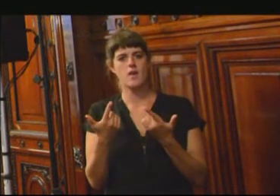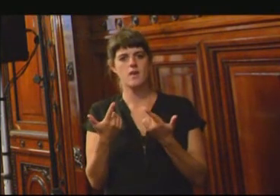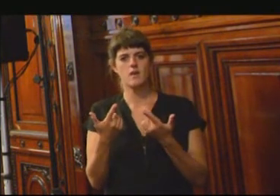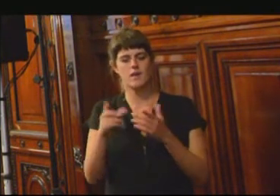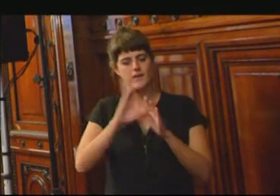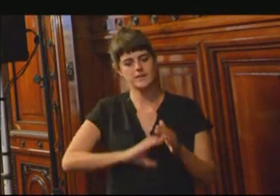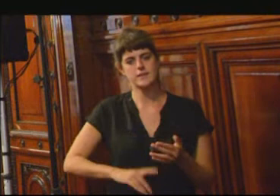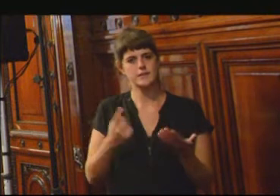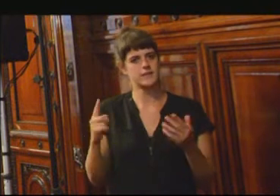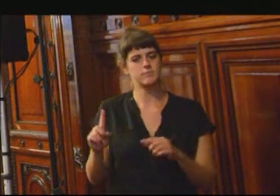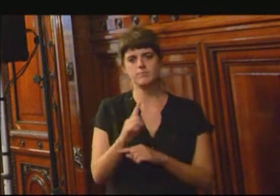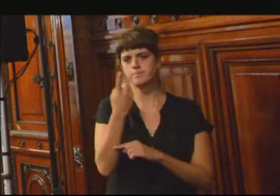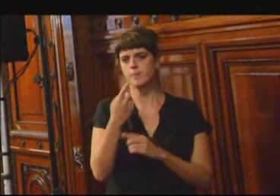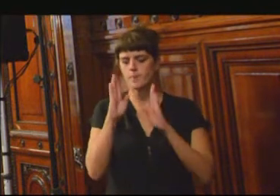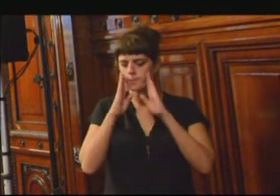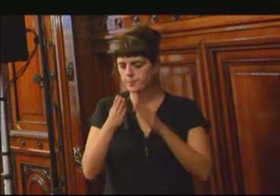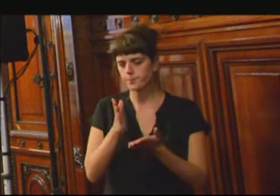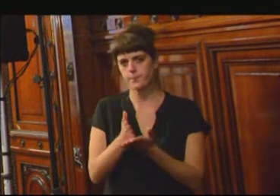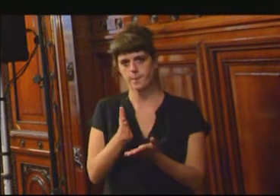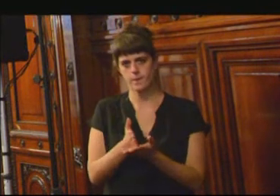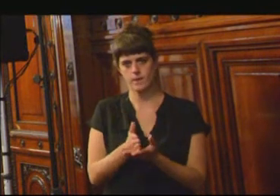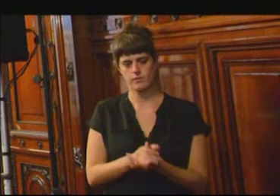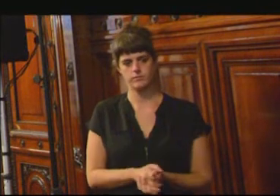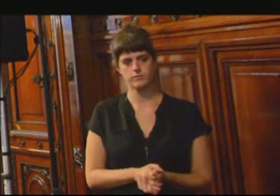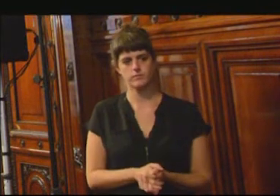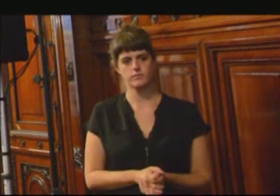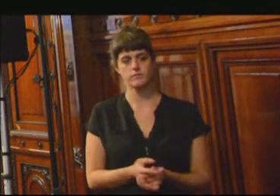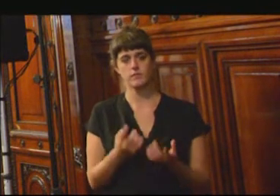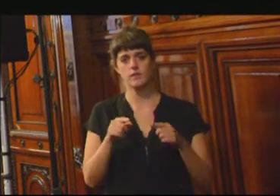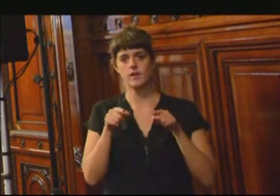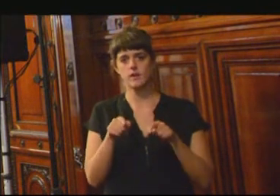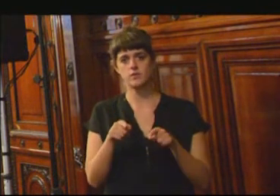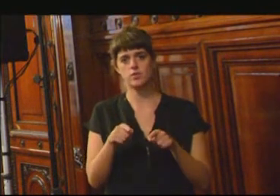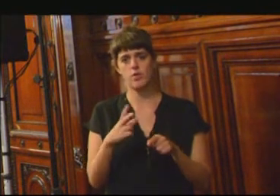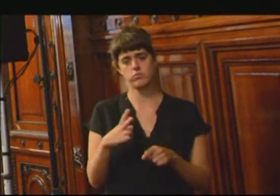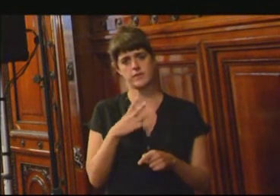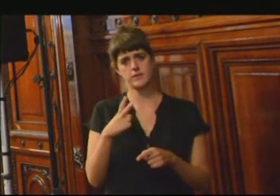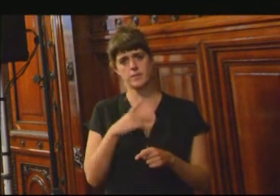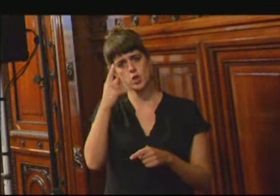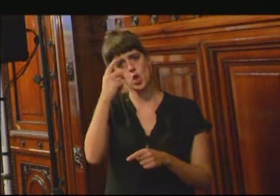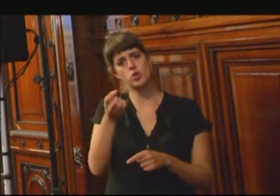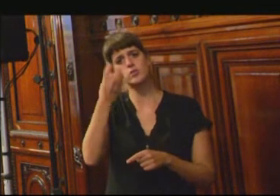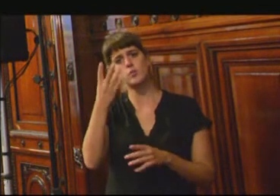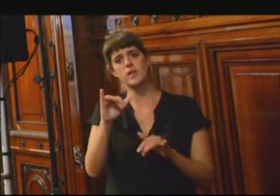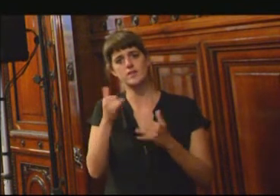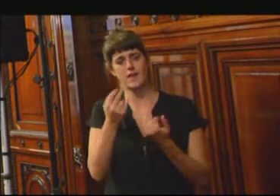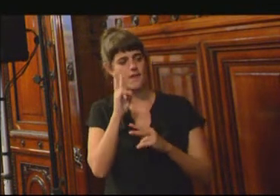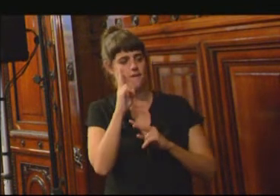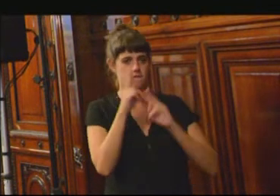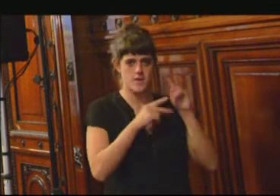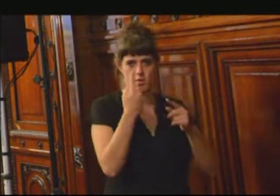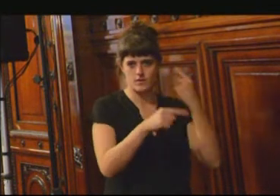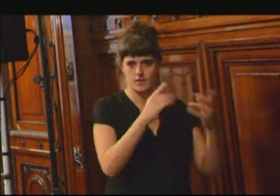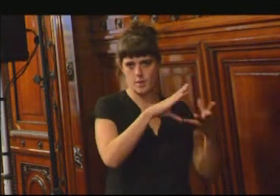derechos, conceptualmente. Esto es el enriquecimiento conceptual como acabamos de ver en estos modelos, el